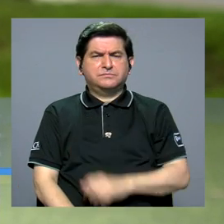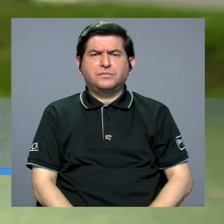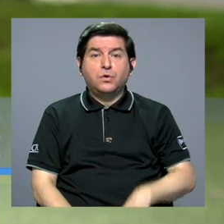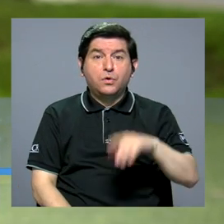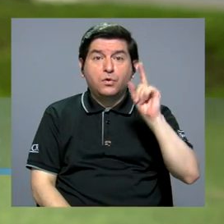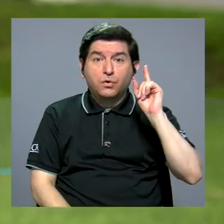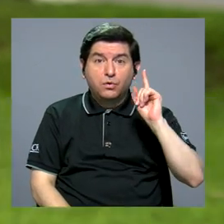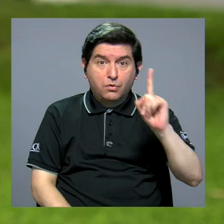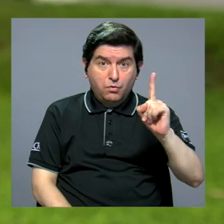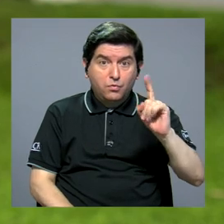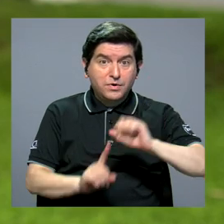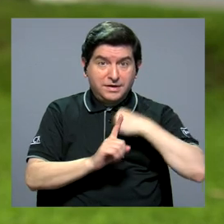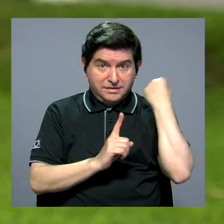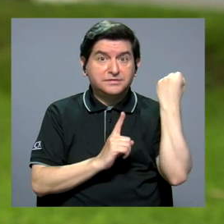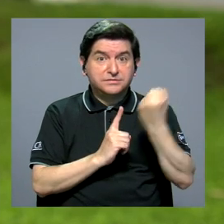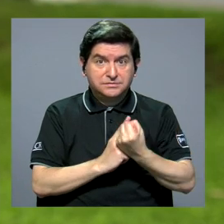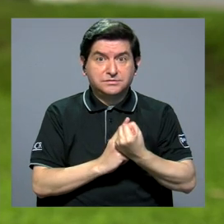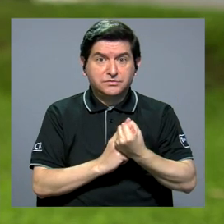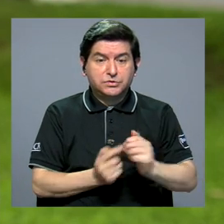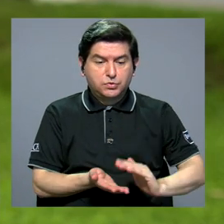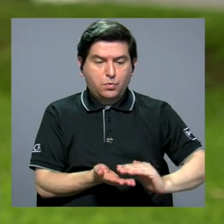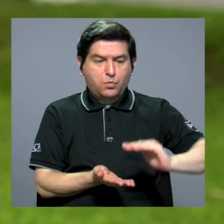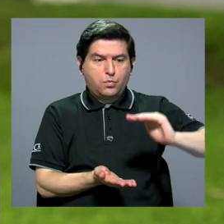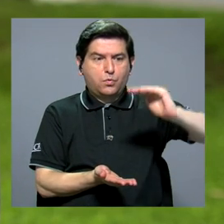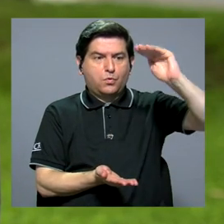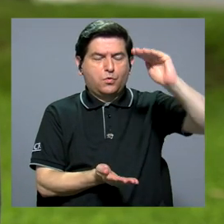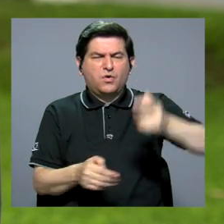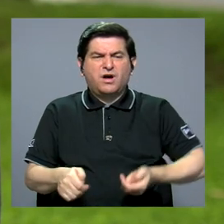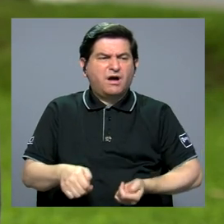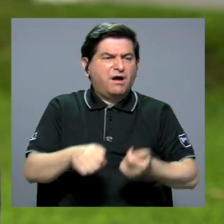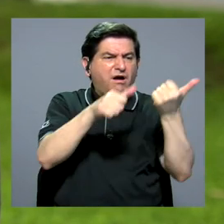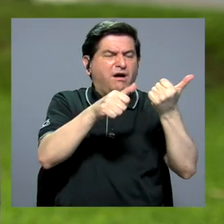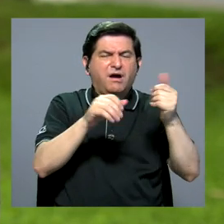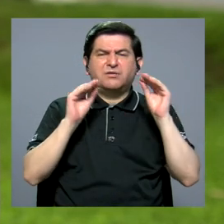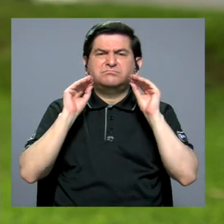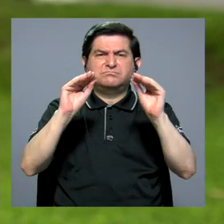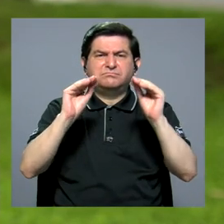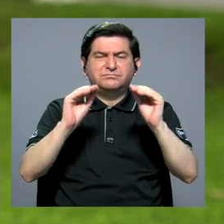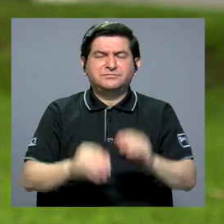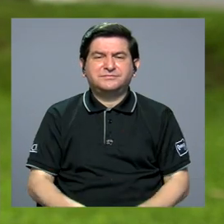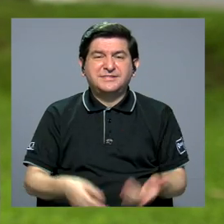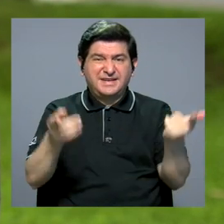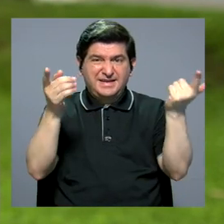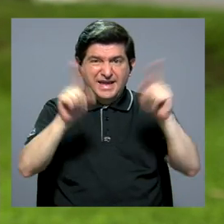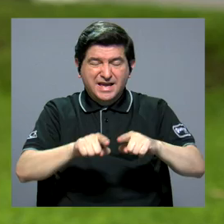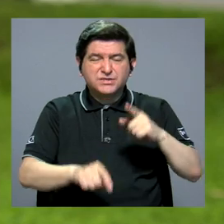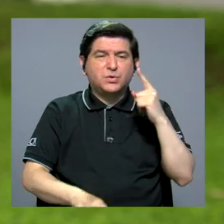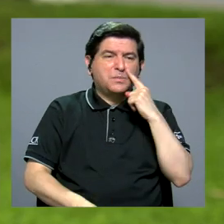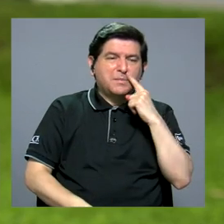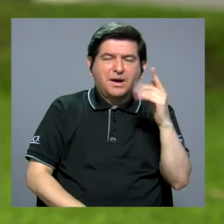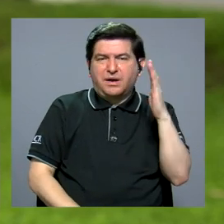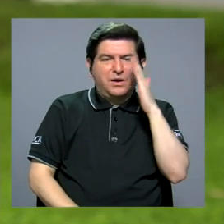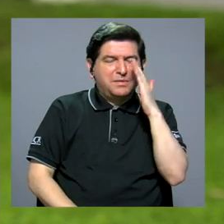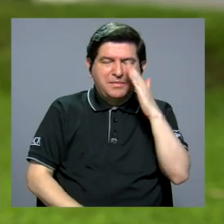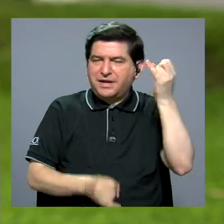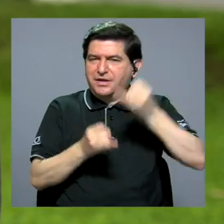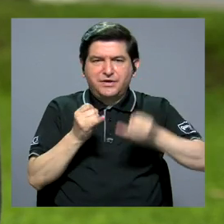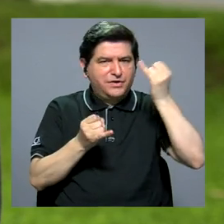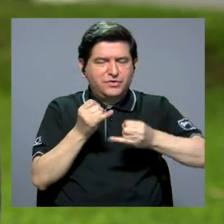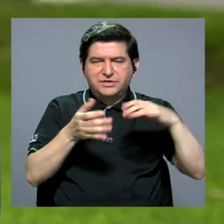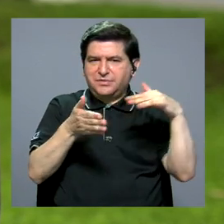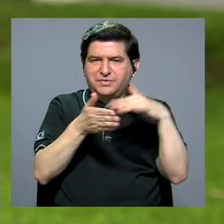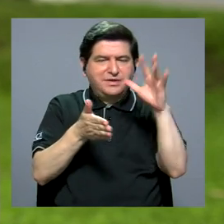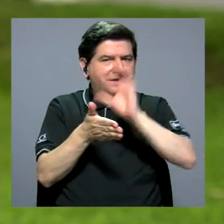uno de los factores que aumenta la exclusión educativa es el hecho que papá o mamá no han podido